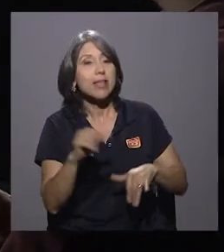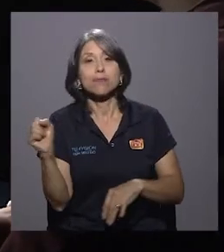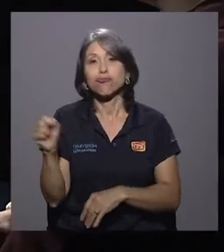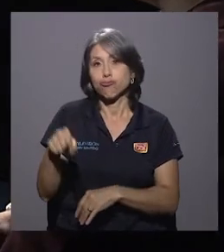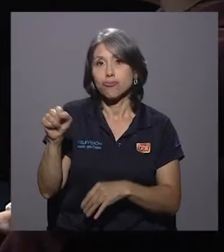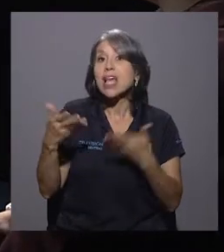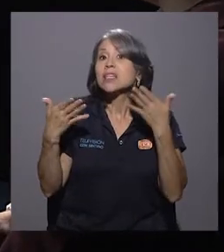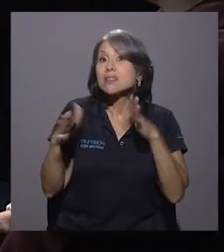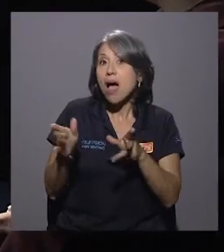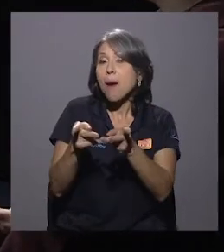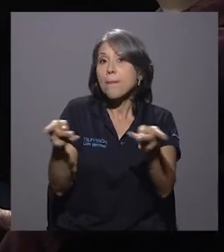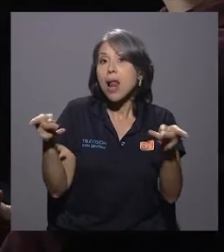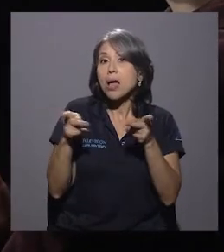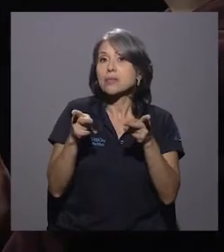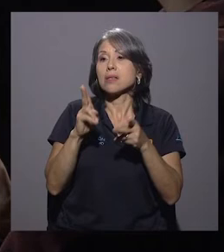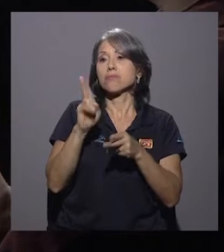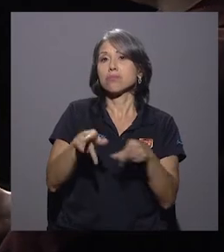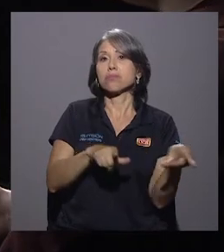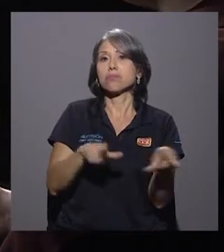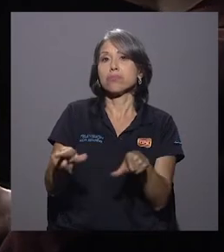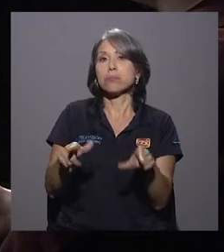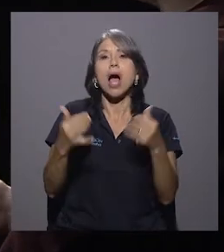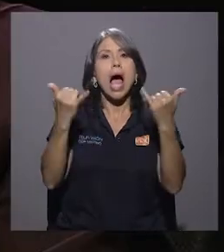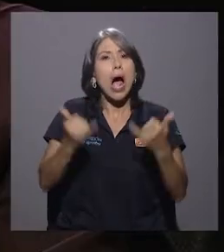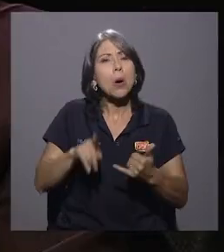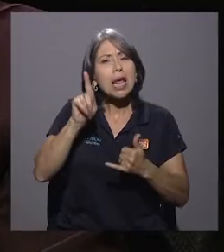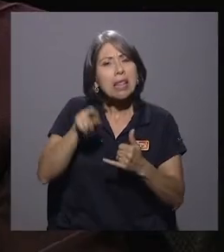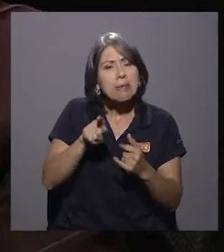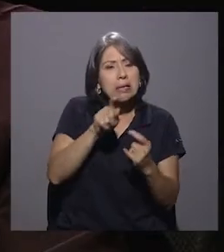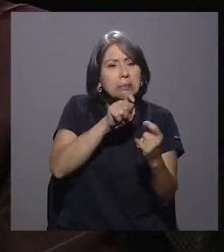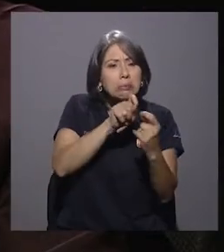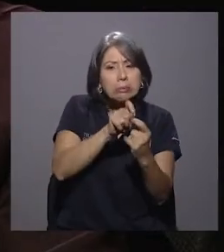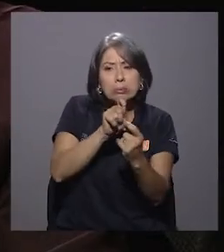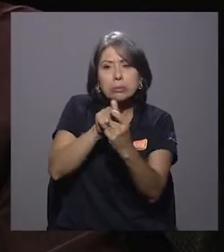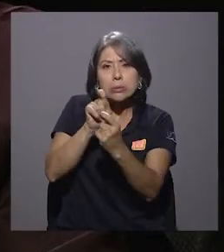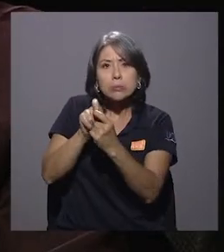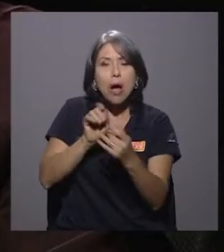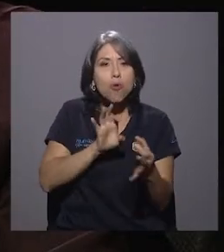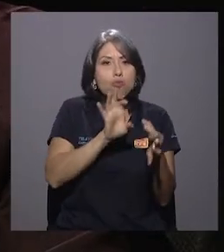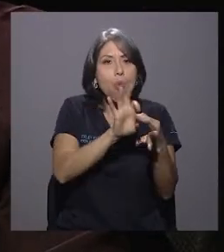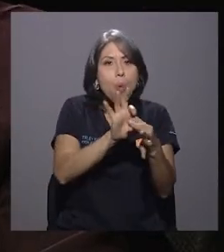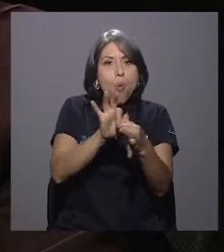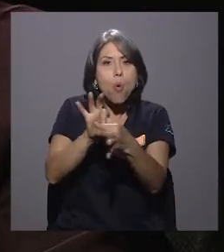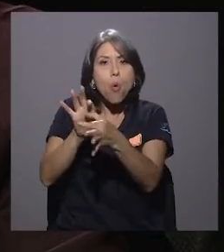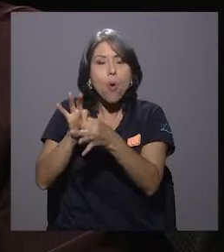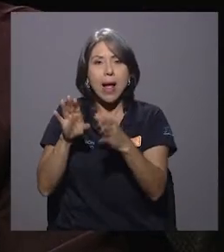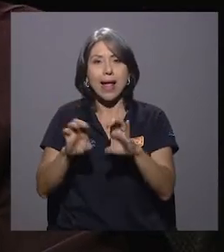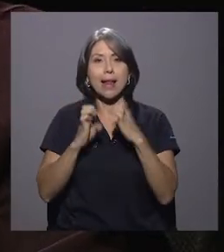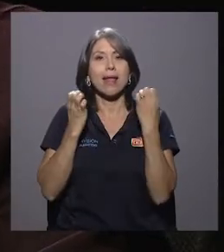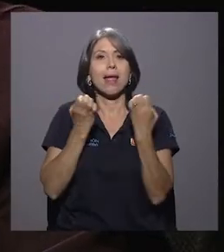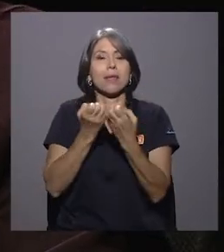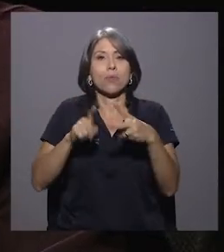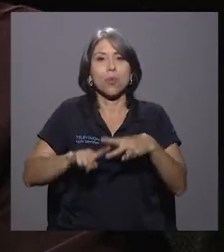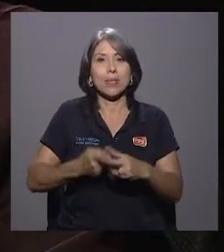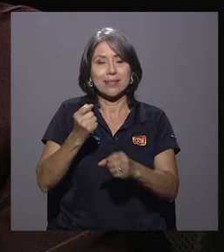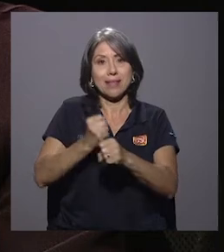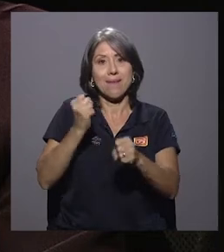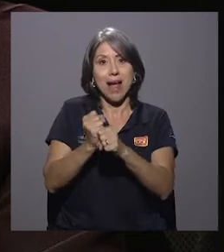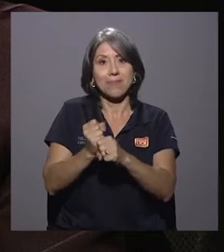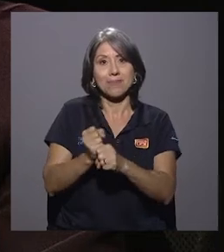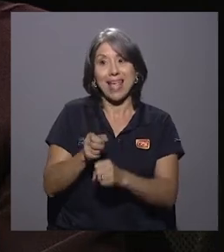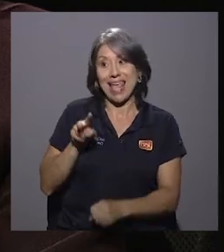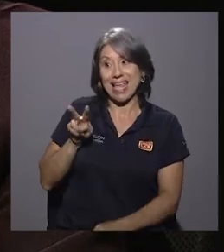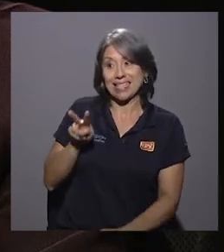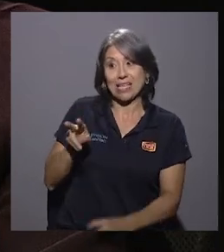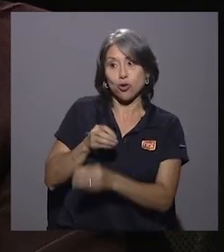plazas están. Ahora hay que definir todos los demás detalles de coordinación para que el equipo empiece a trabajar en estas dos oficinas ahora,